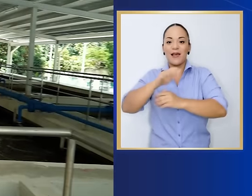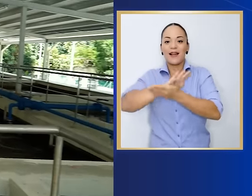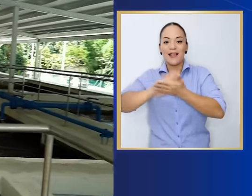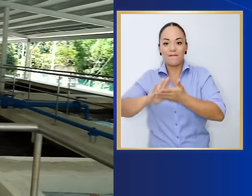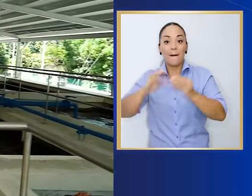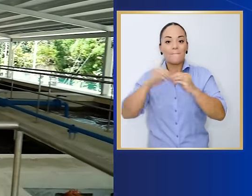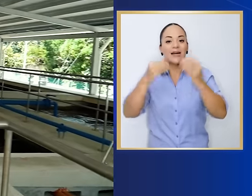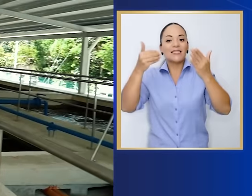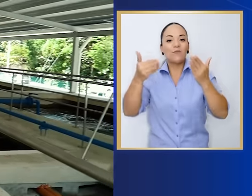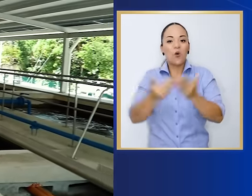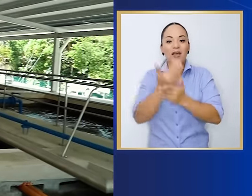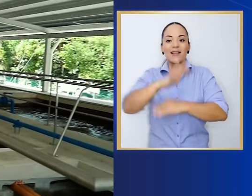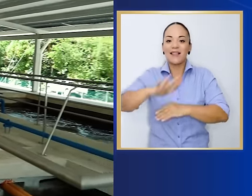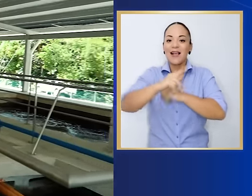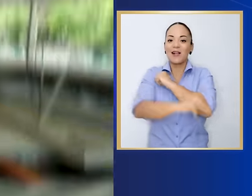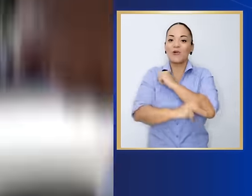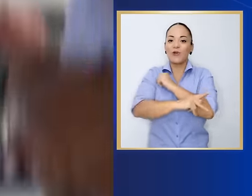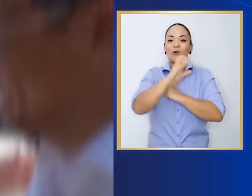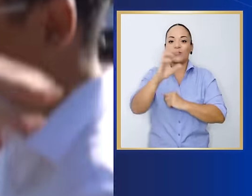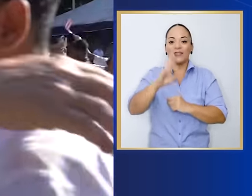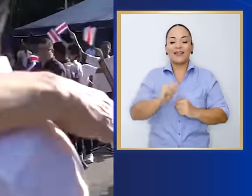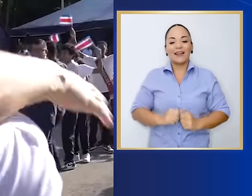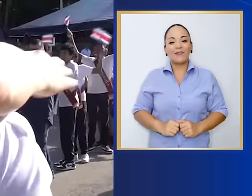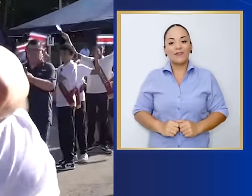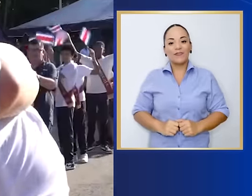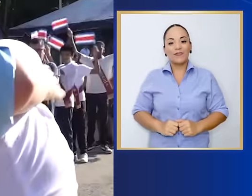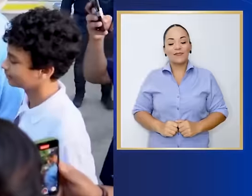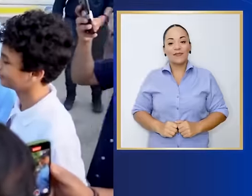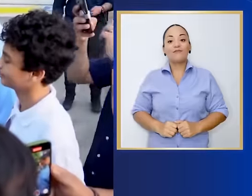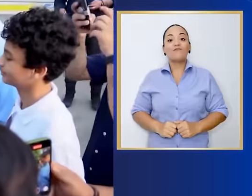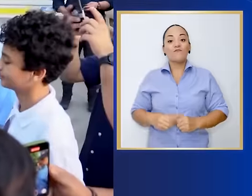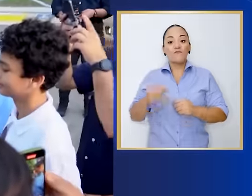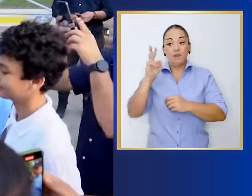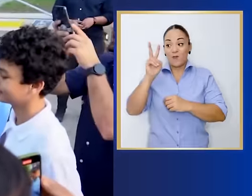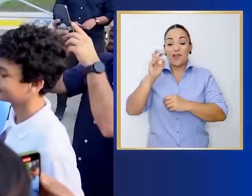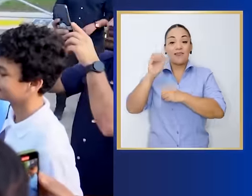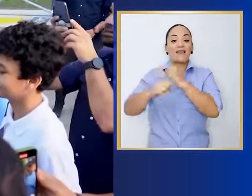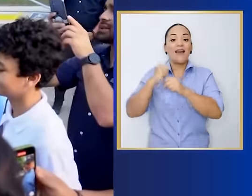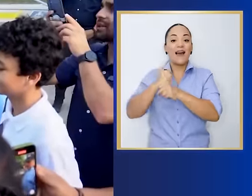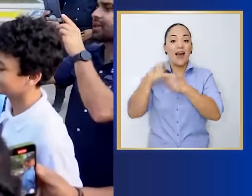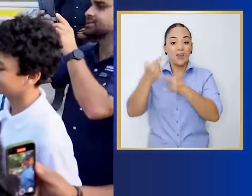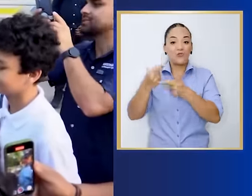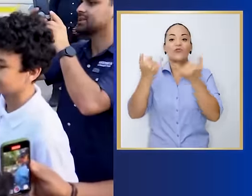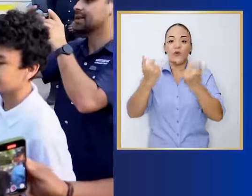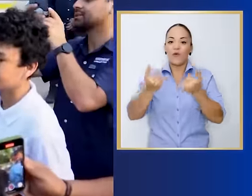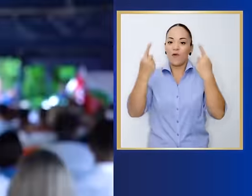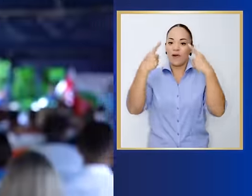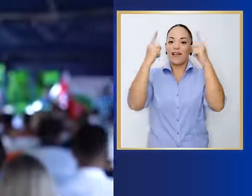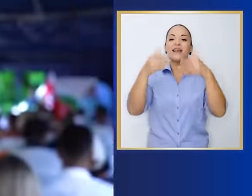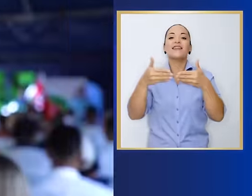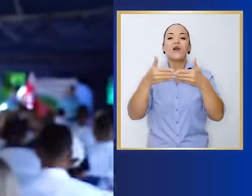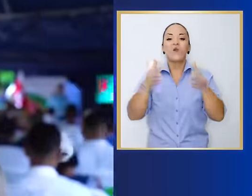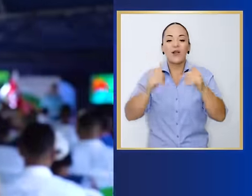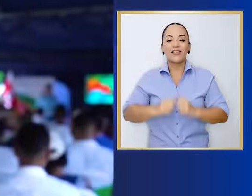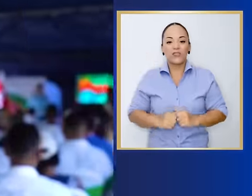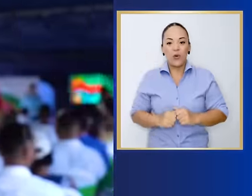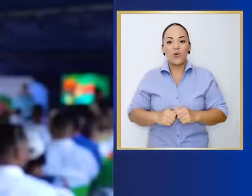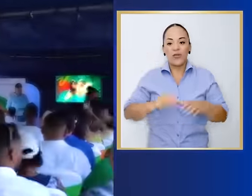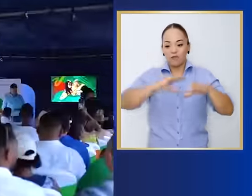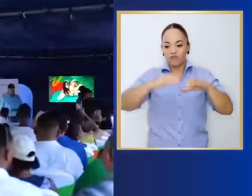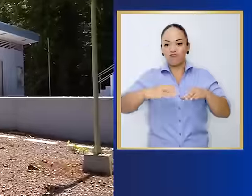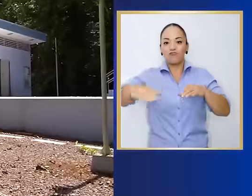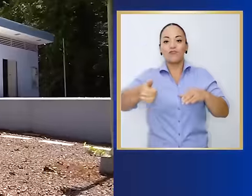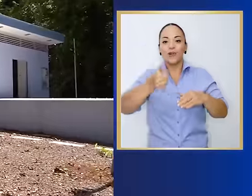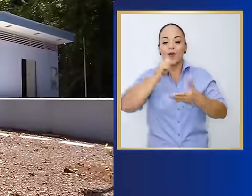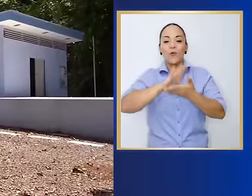moderna de Costa Rica. Gente, tras dos décadas, es toda una realidad. Estamos hablando de la inauguración del